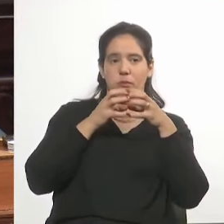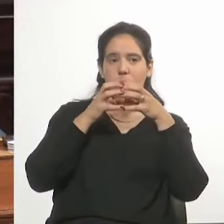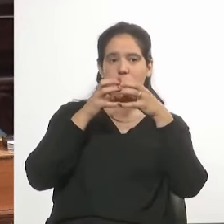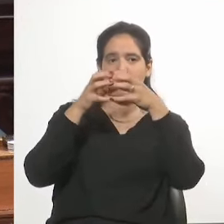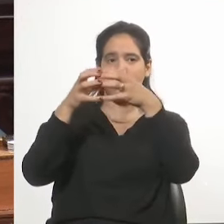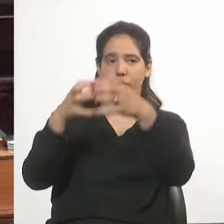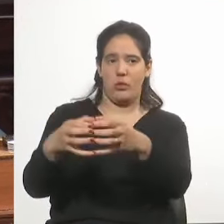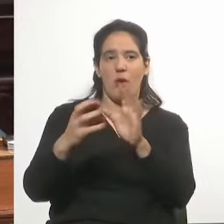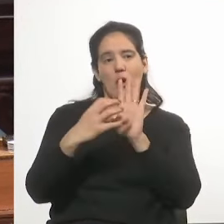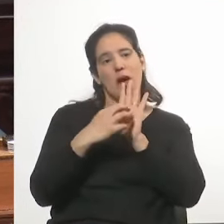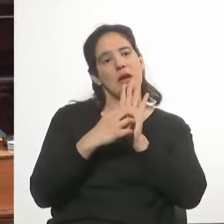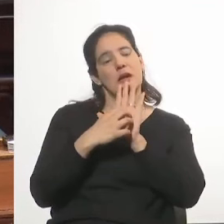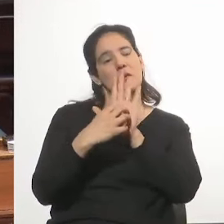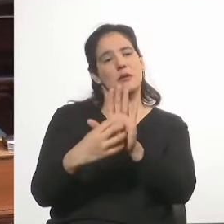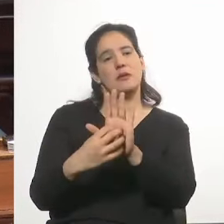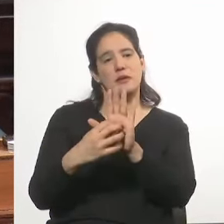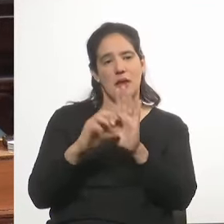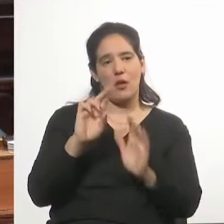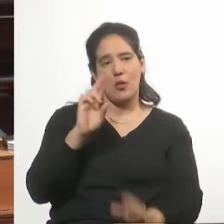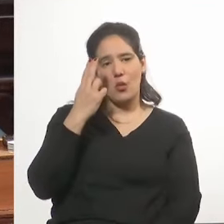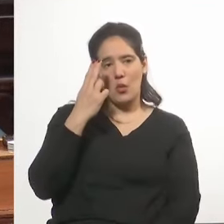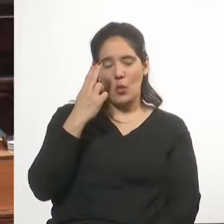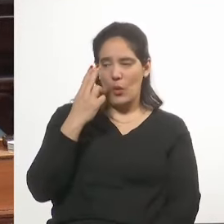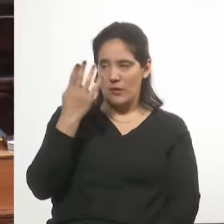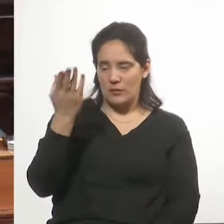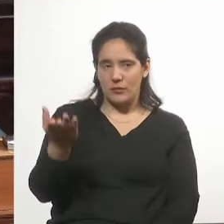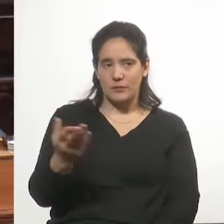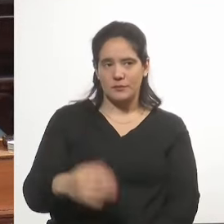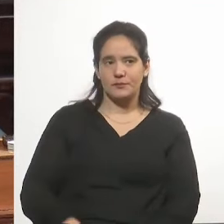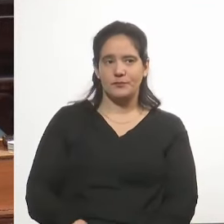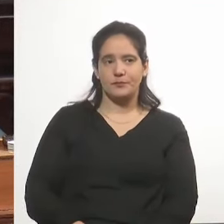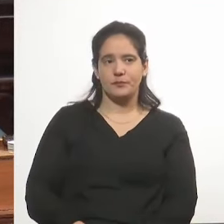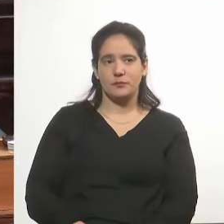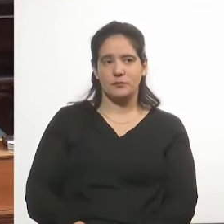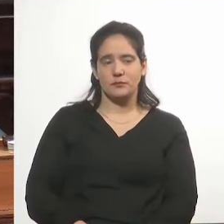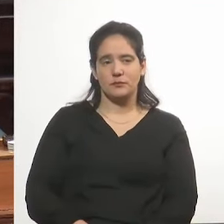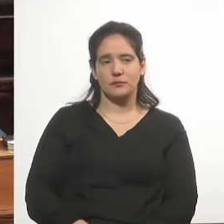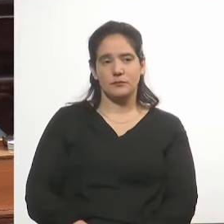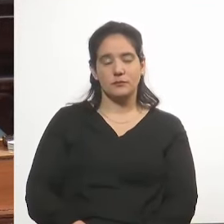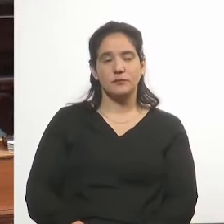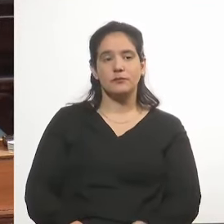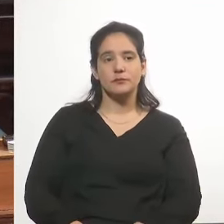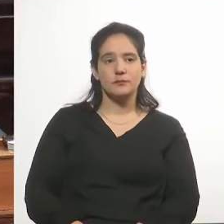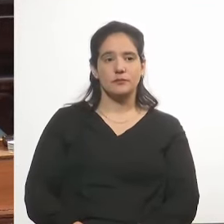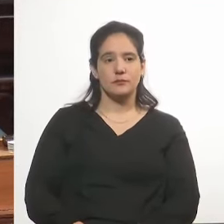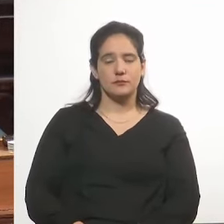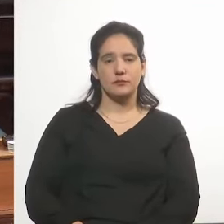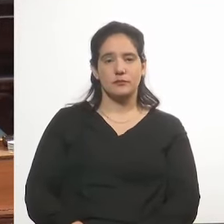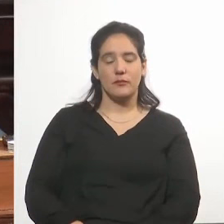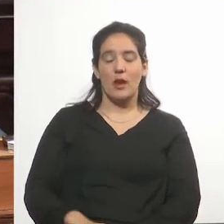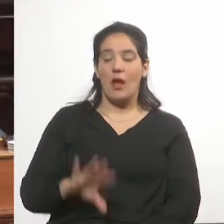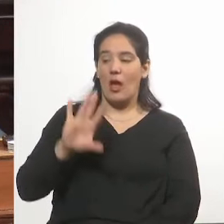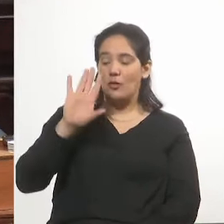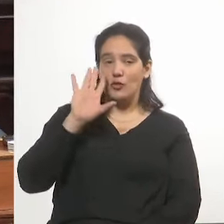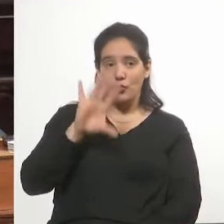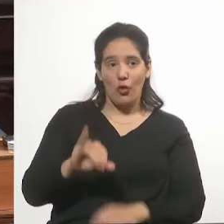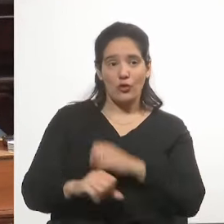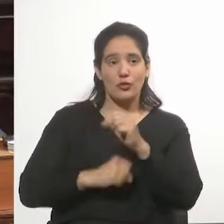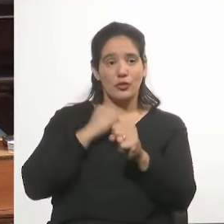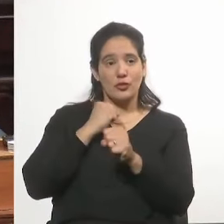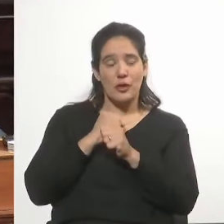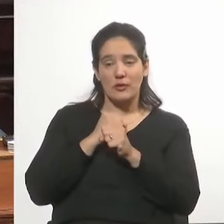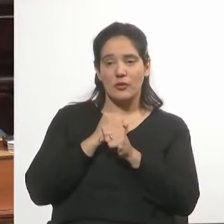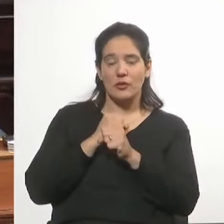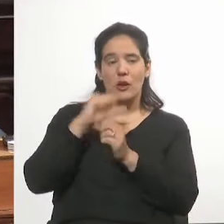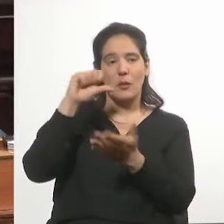representa al país como embajadores de lujo. A lo largo de todos estos años en